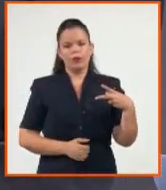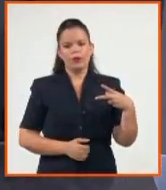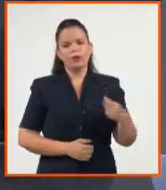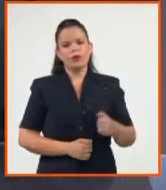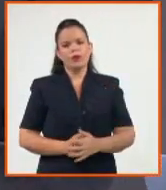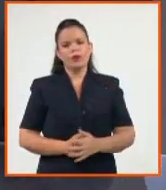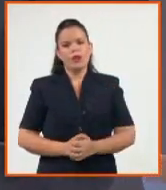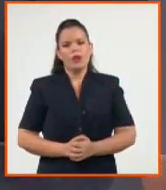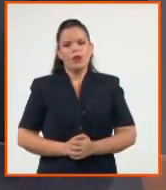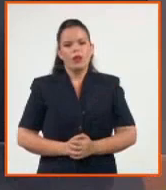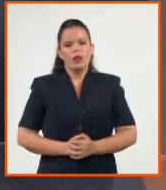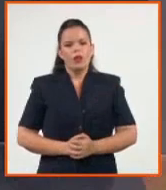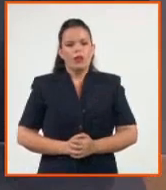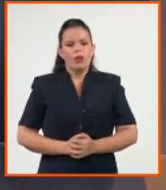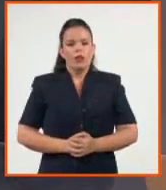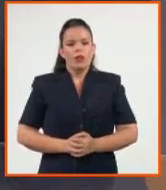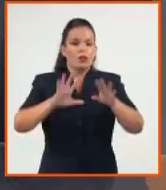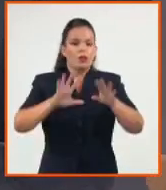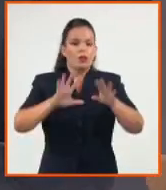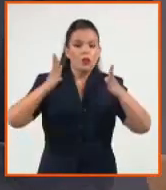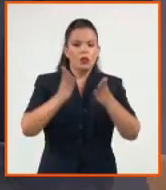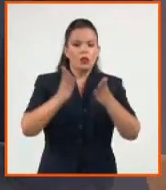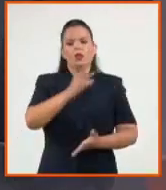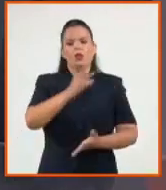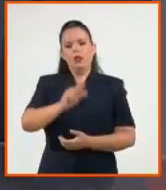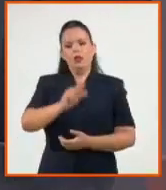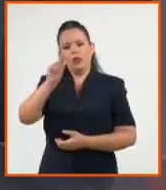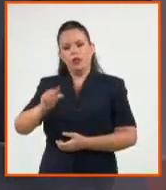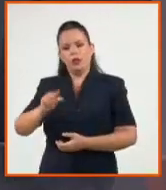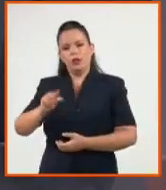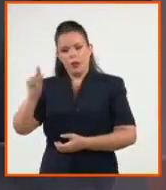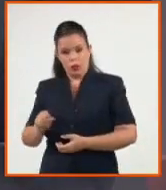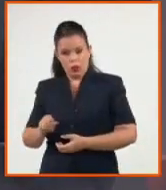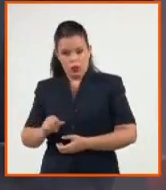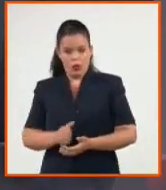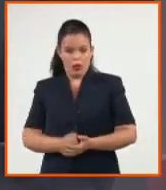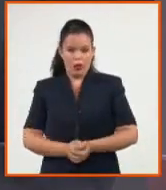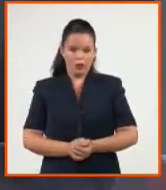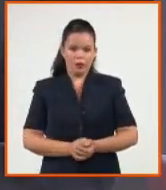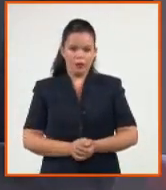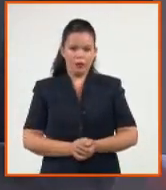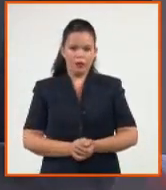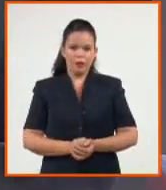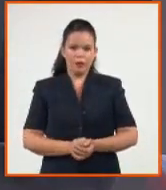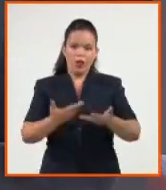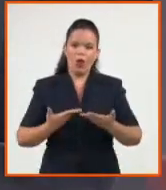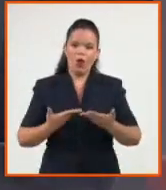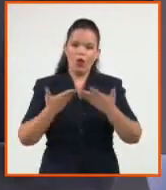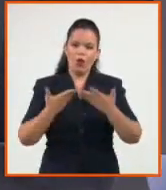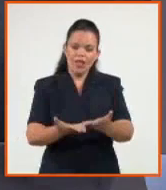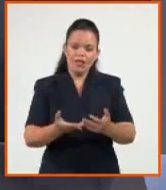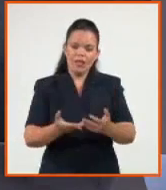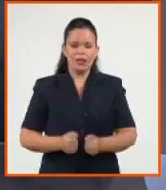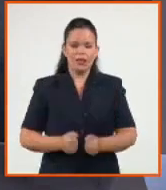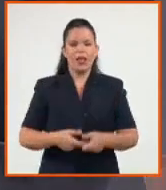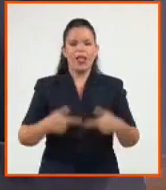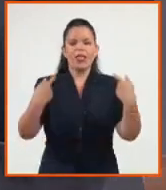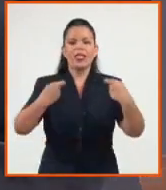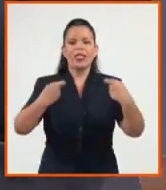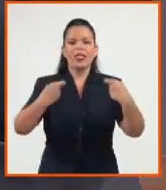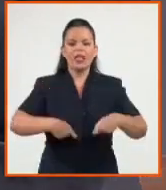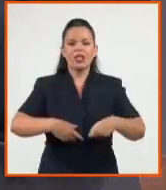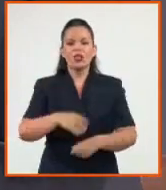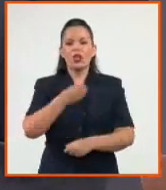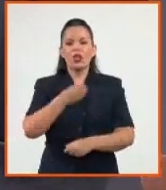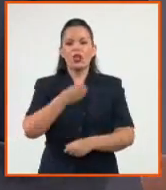hasta las personas naturales. O sea, le ofrece a las personas naturales el derecho de poder notificar